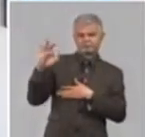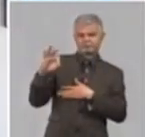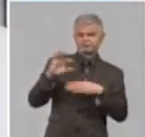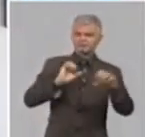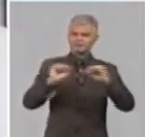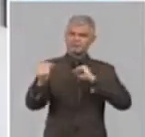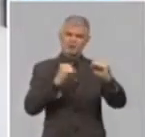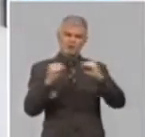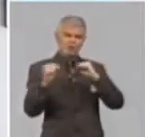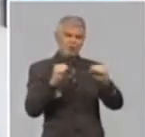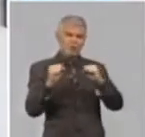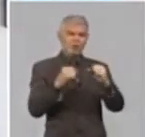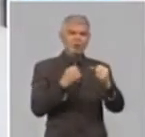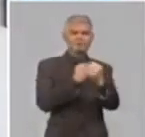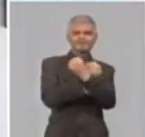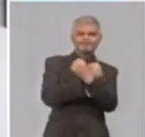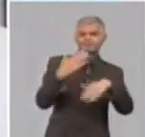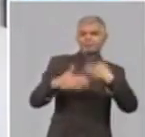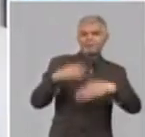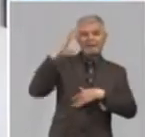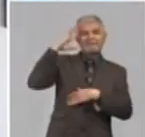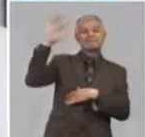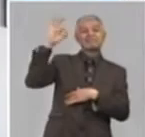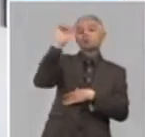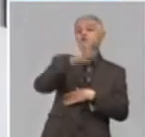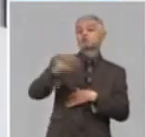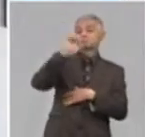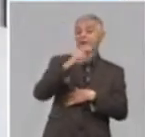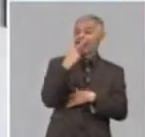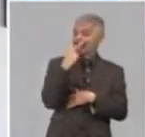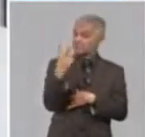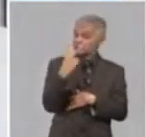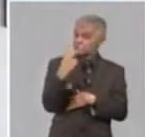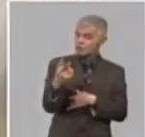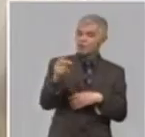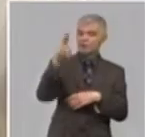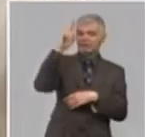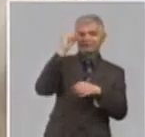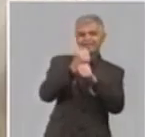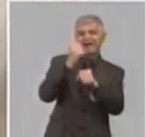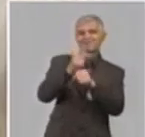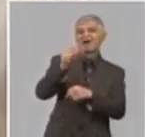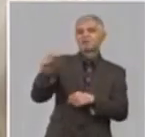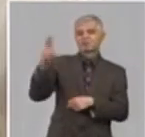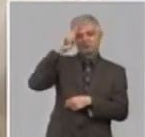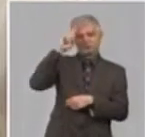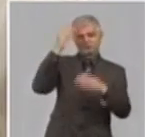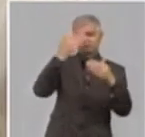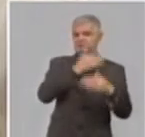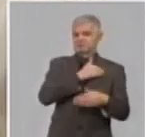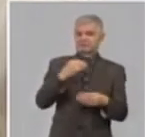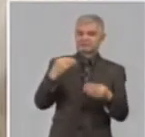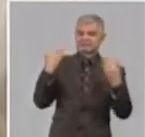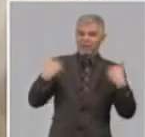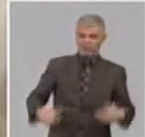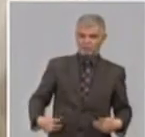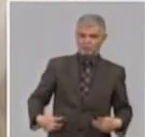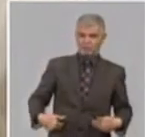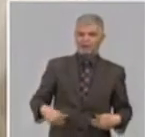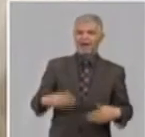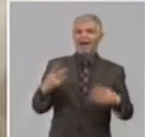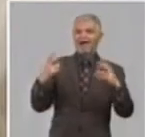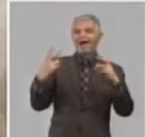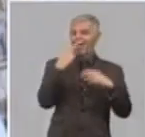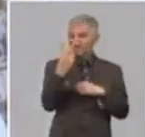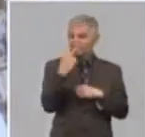manejo de los riesgos psicosociales, y en especial la atención a los trabajadores de la salud. La atención cara a cara ya no es posible, y el trabajo